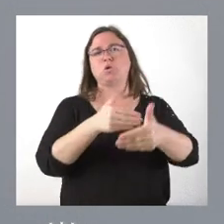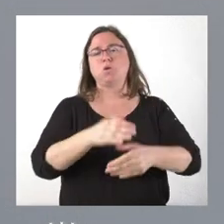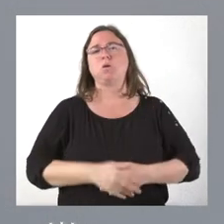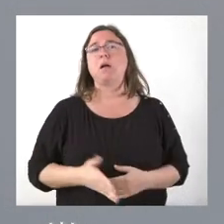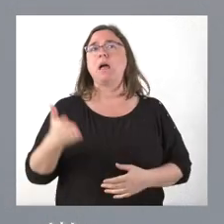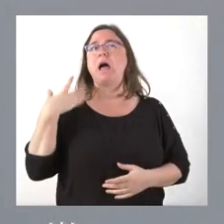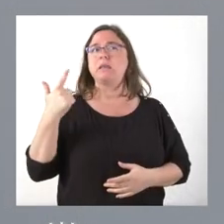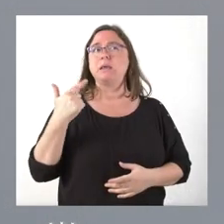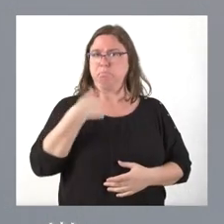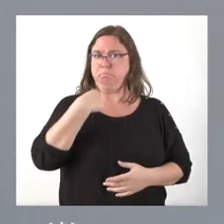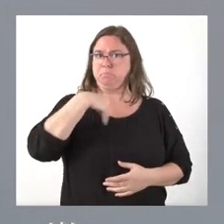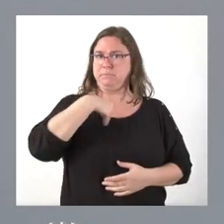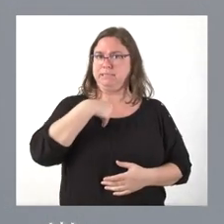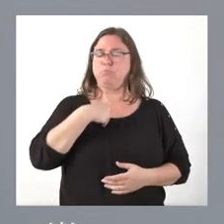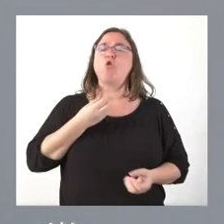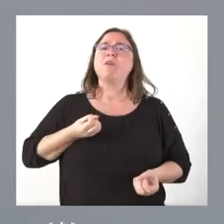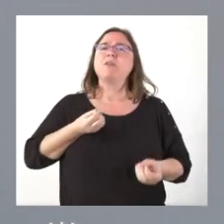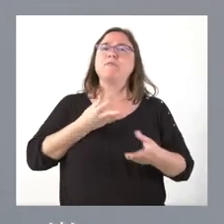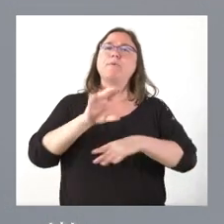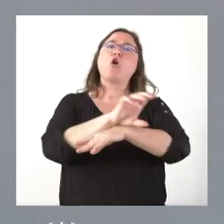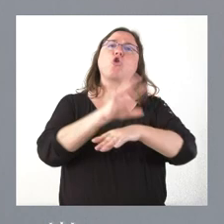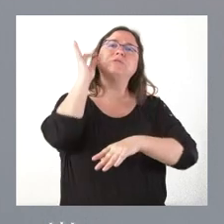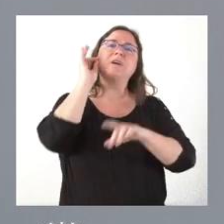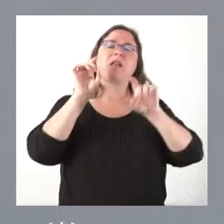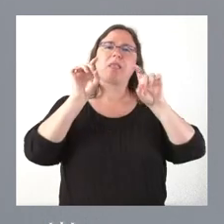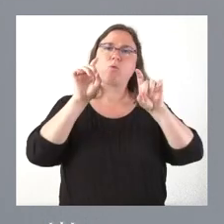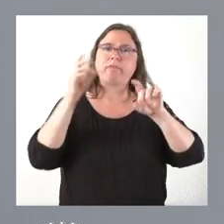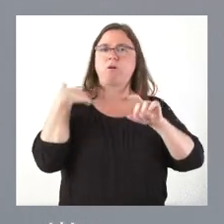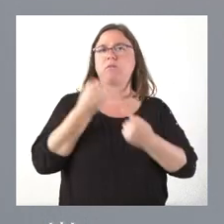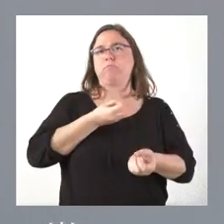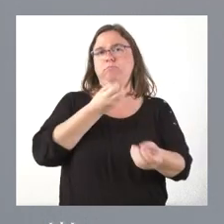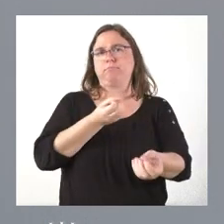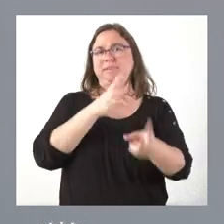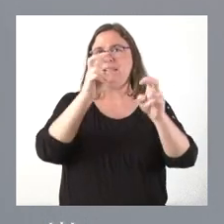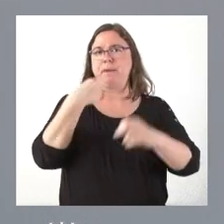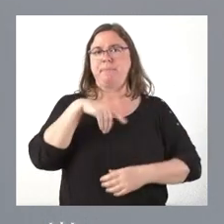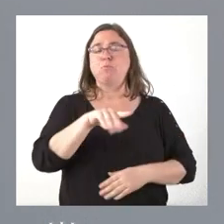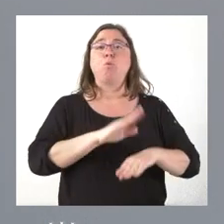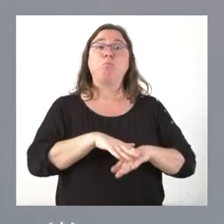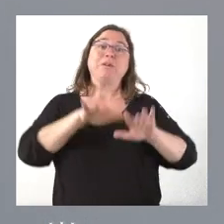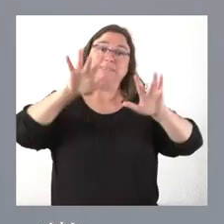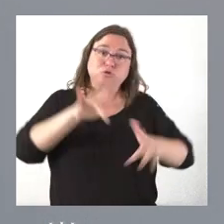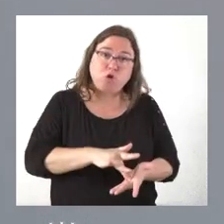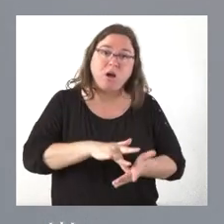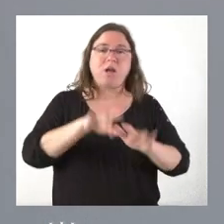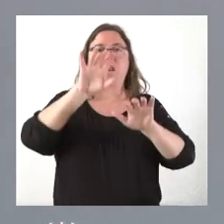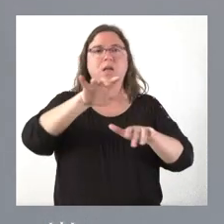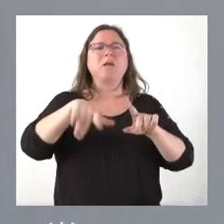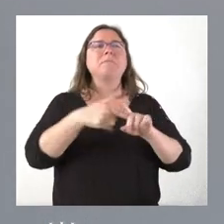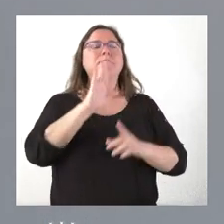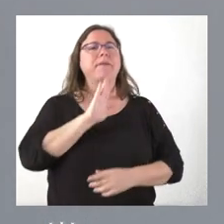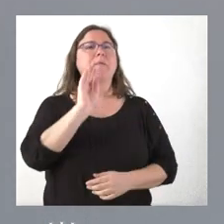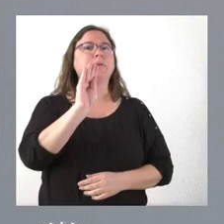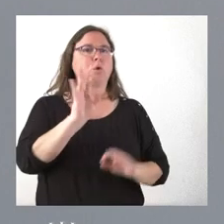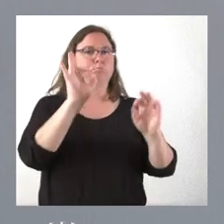ayer de ello mismo informó a la propia consejera de Educación en relación con este asunto, porque estuvo en León. Y creo que le preguntaron sobre la